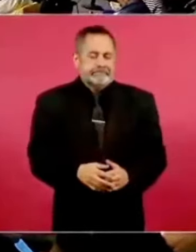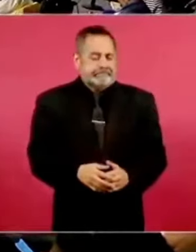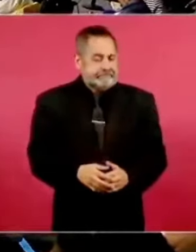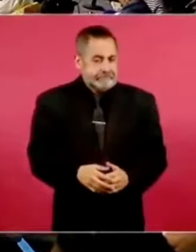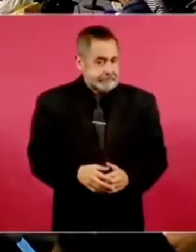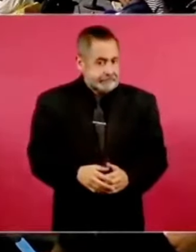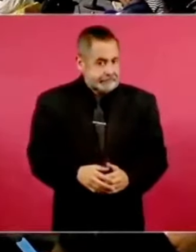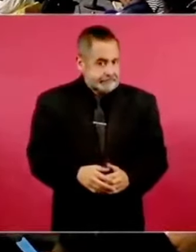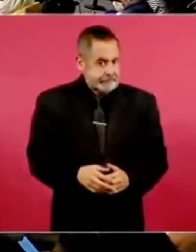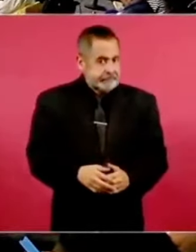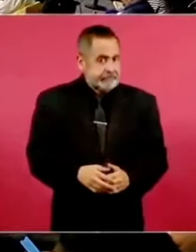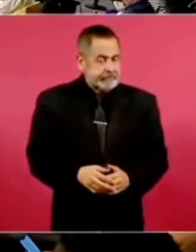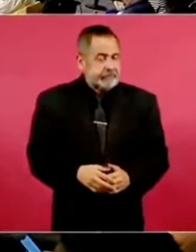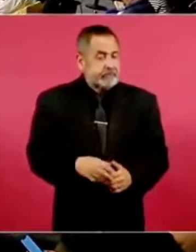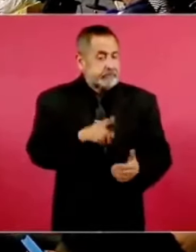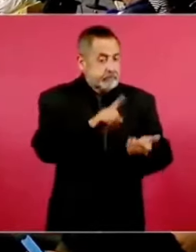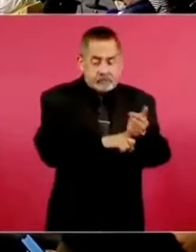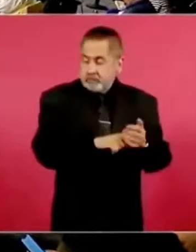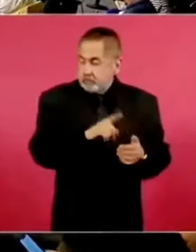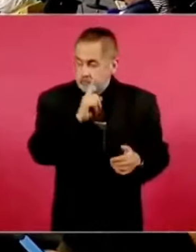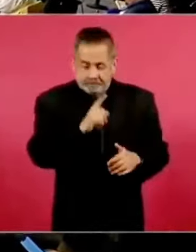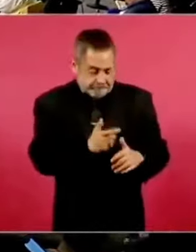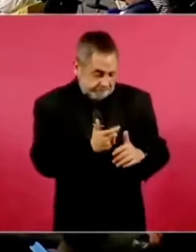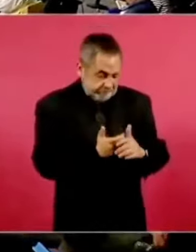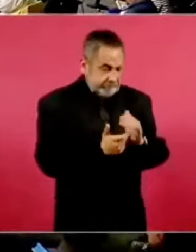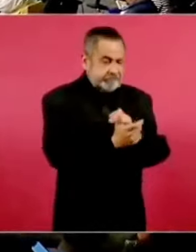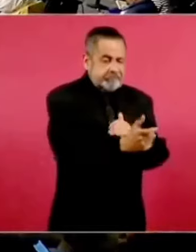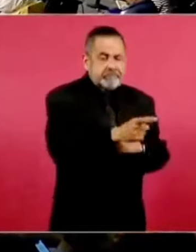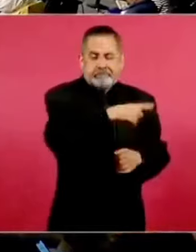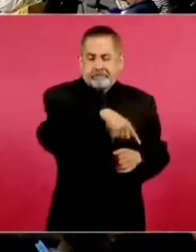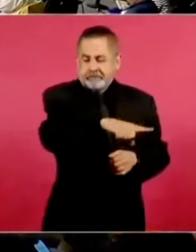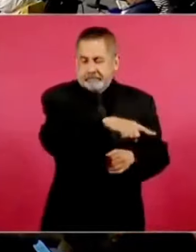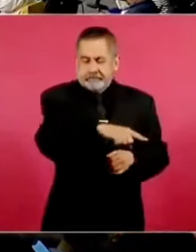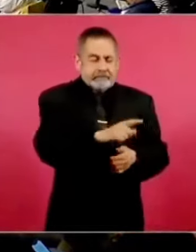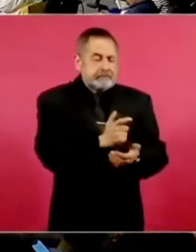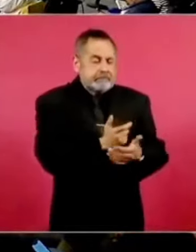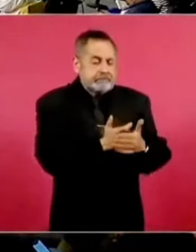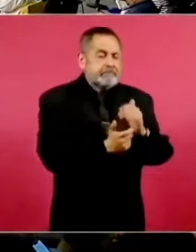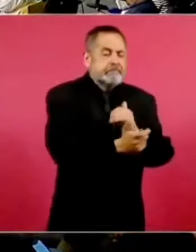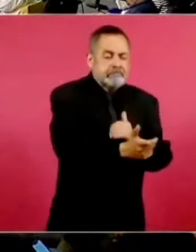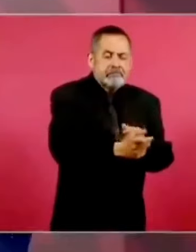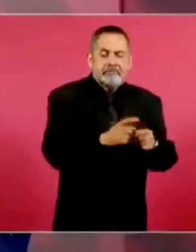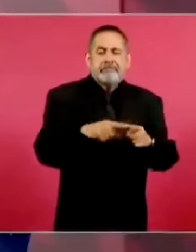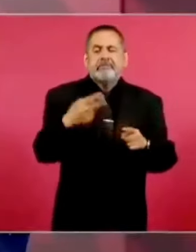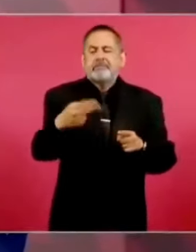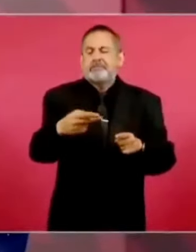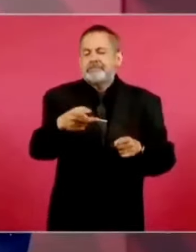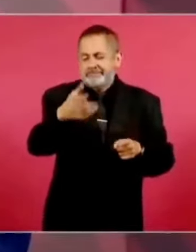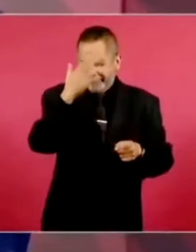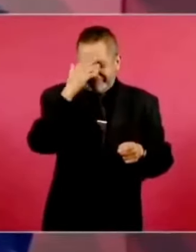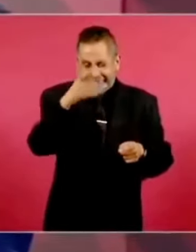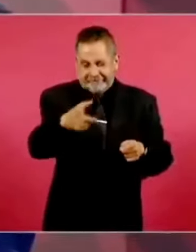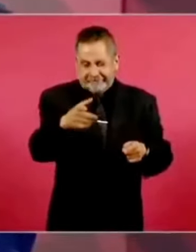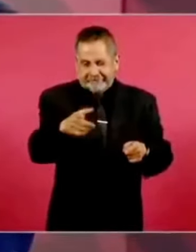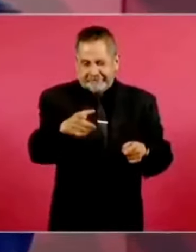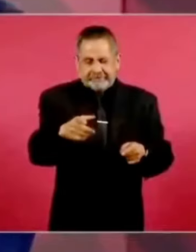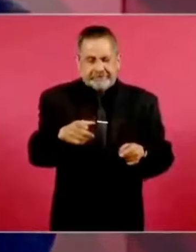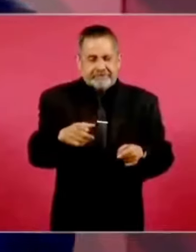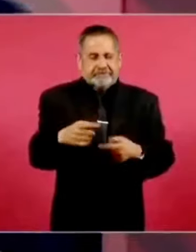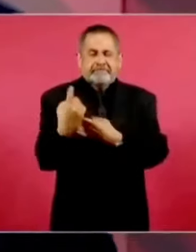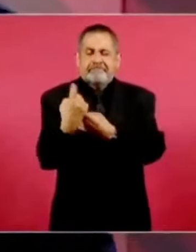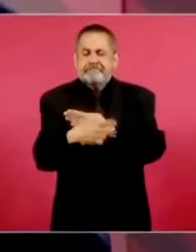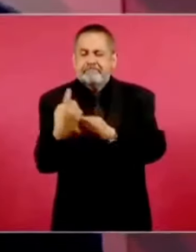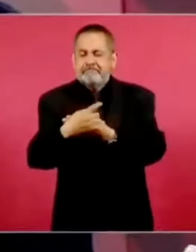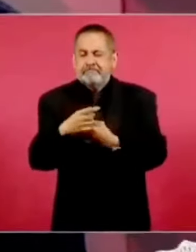contrataron lo que llaman granjas de bot,